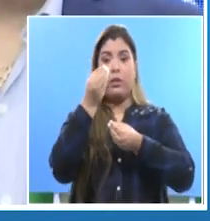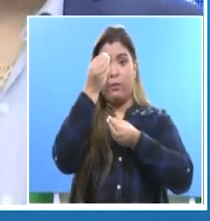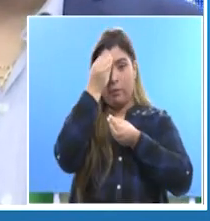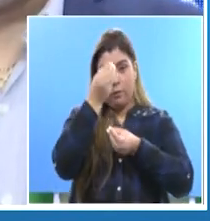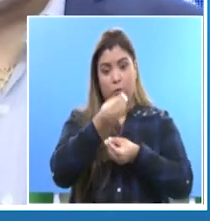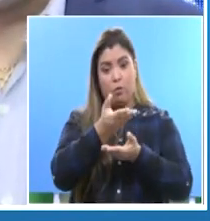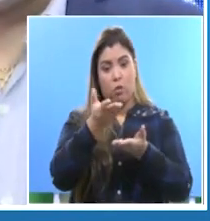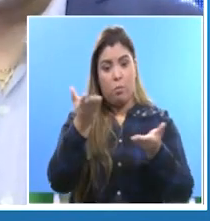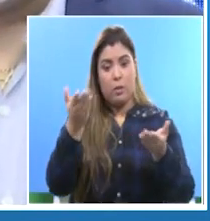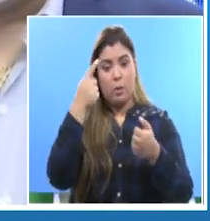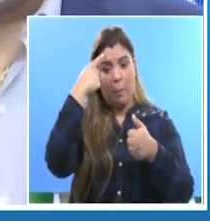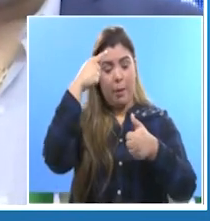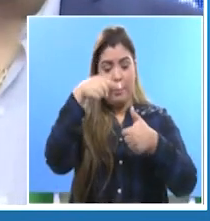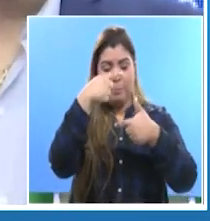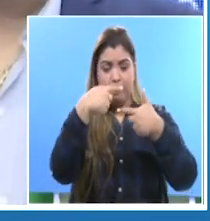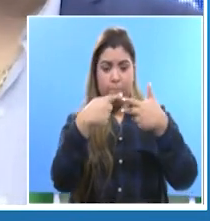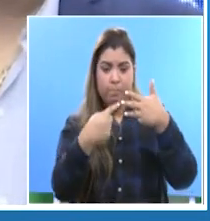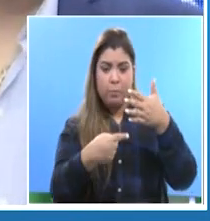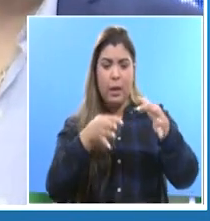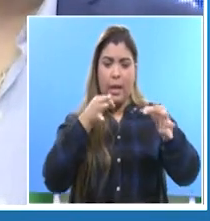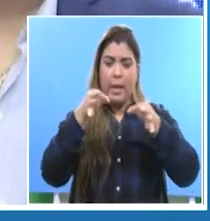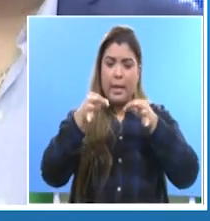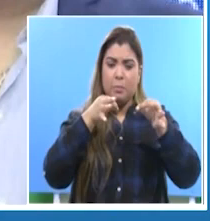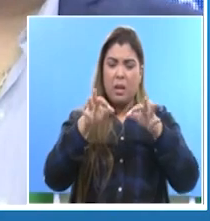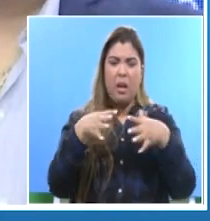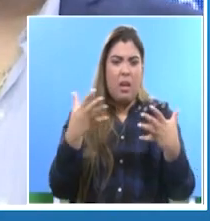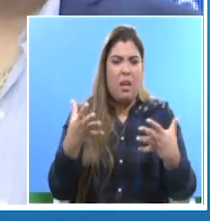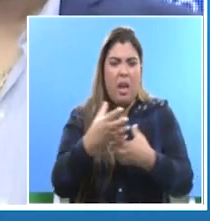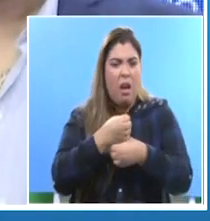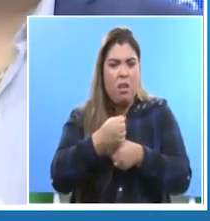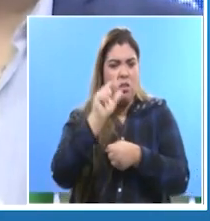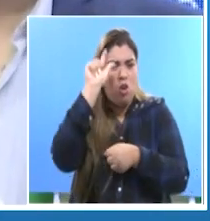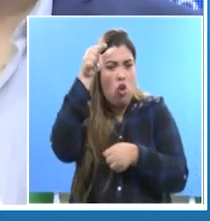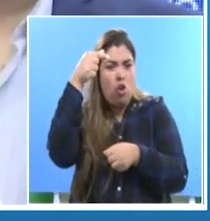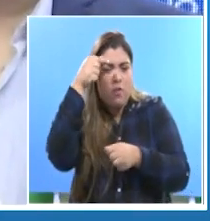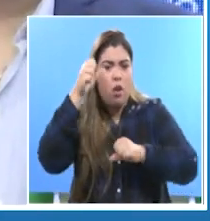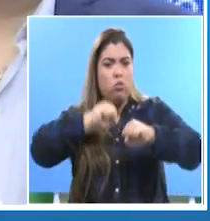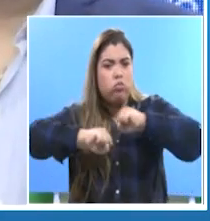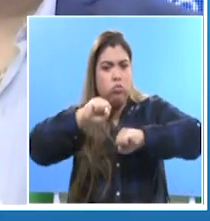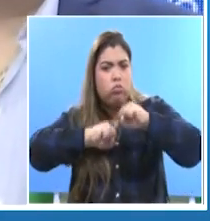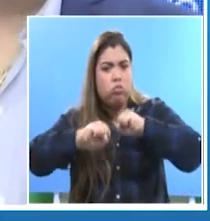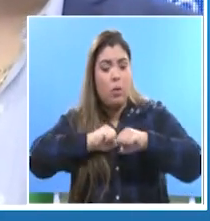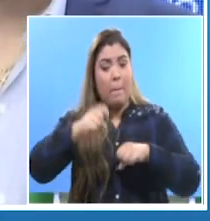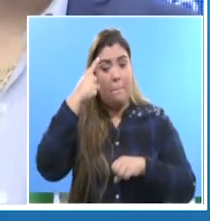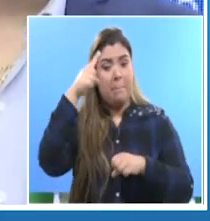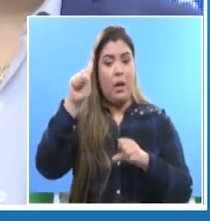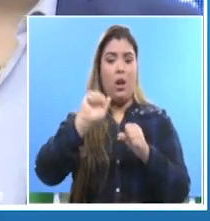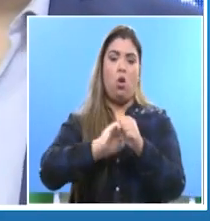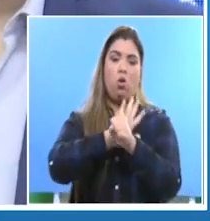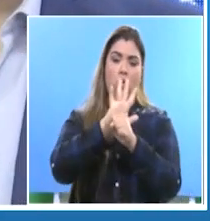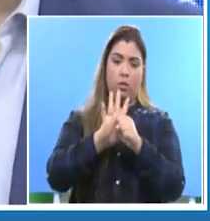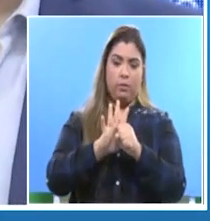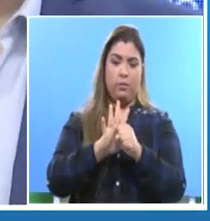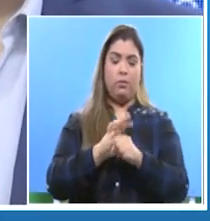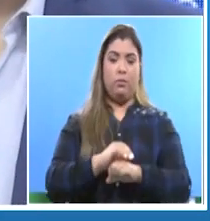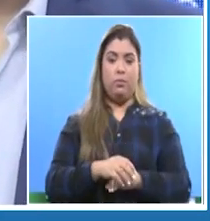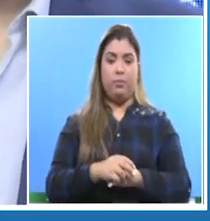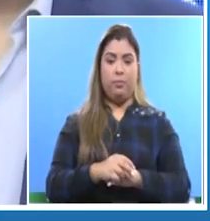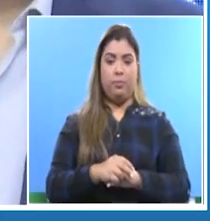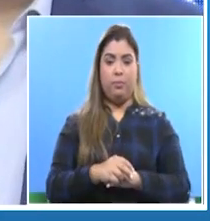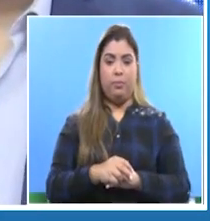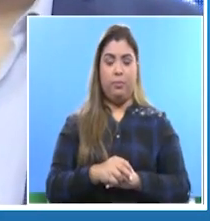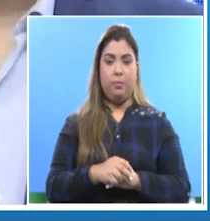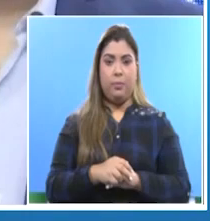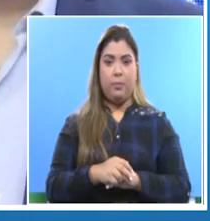para detallar las acciones emprendidas por el Gobierno Nacional a través del Ministerio de Salud en la lucha contra el COVID